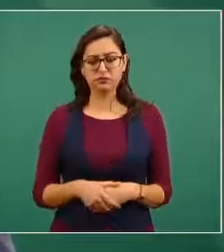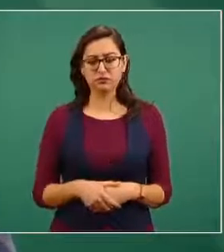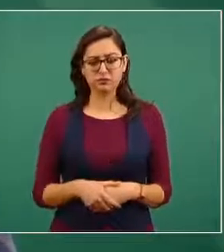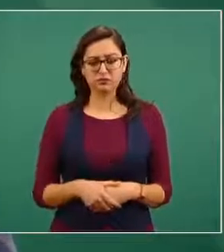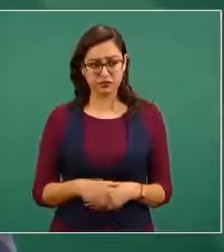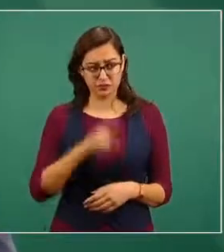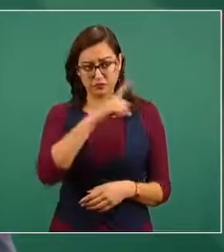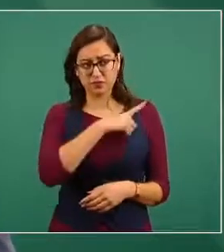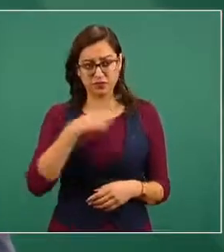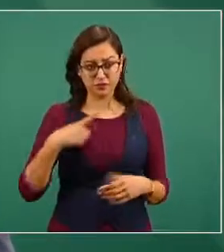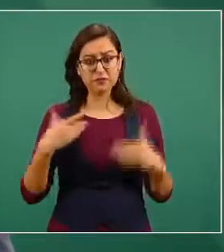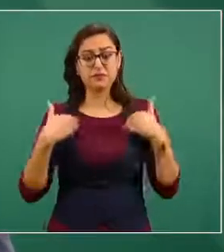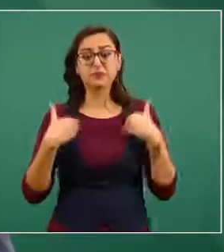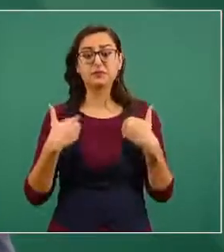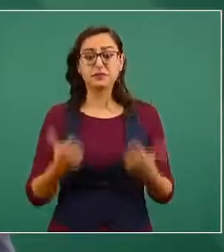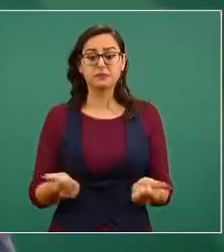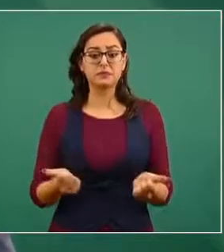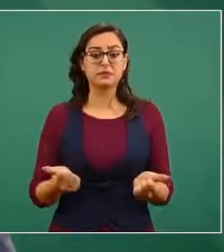nos importa